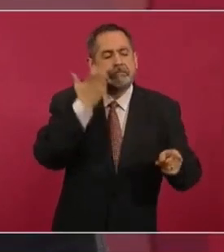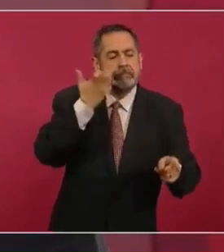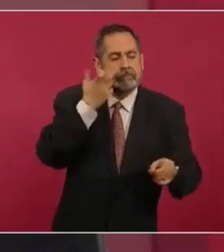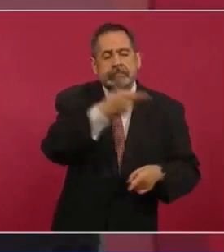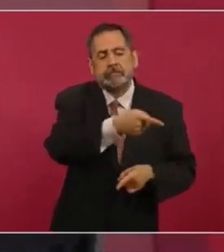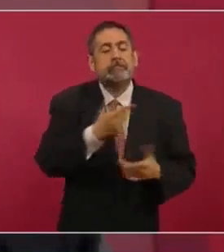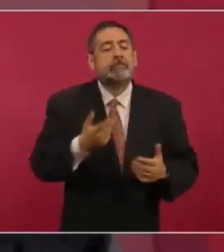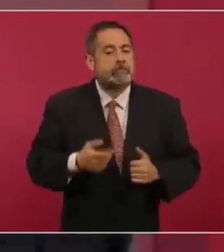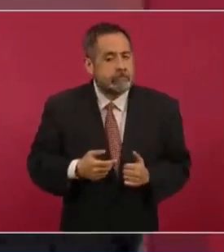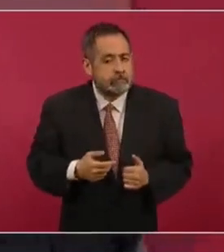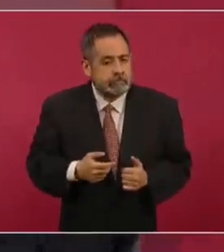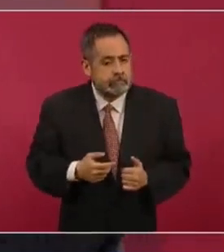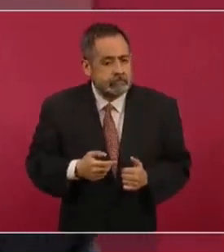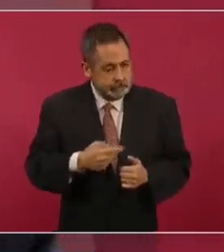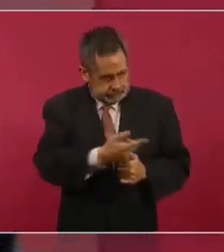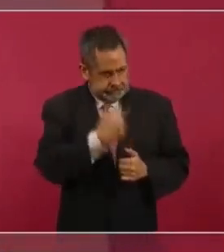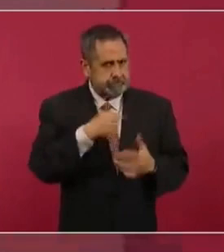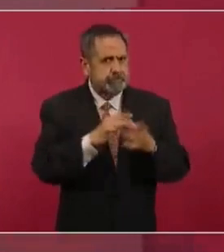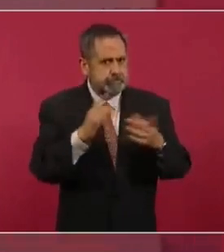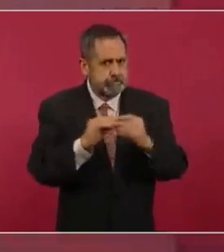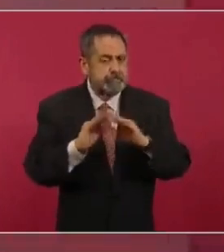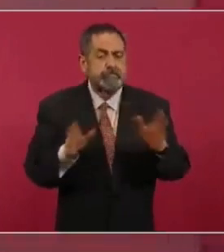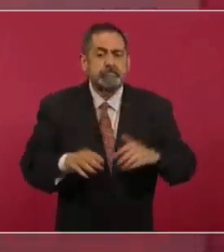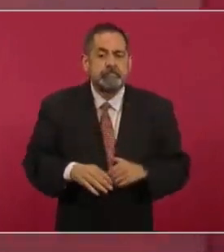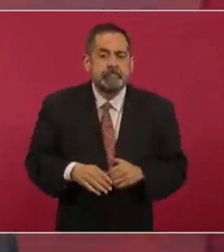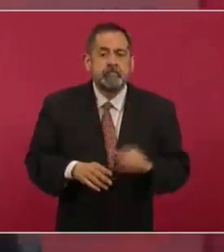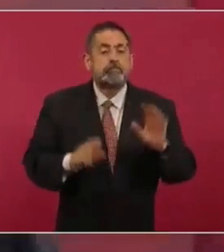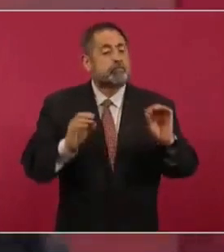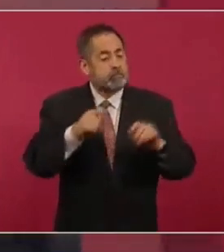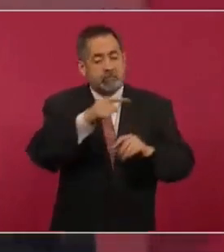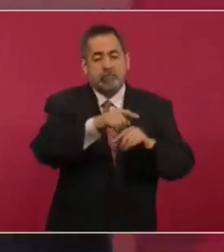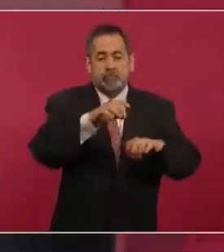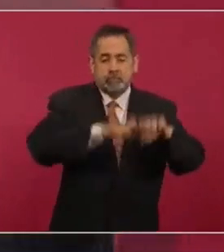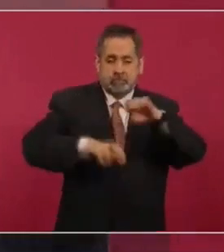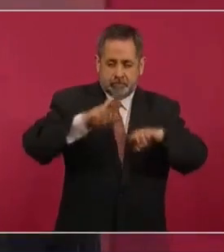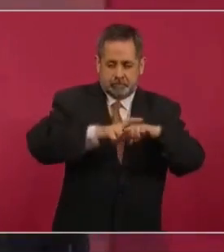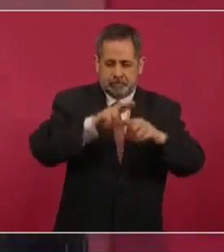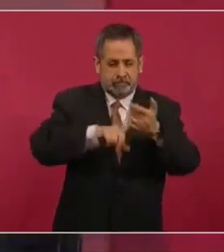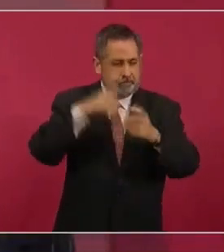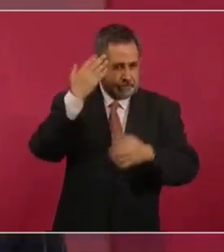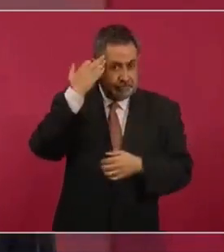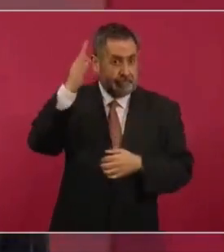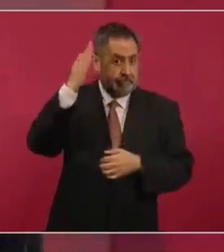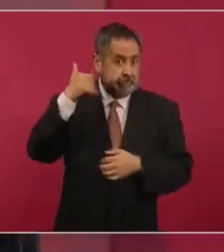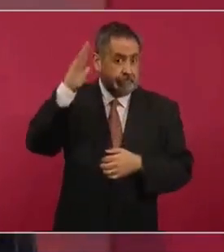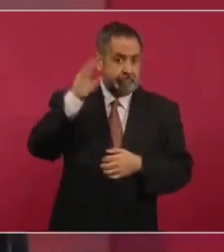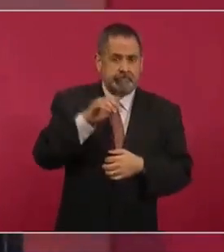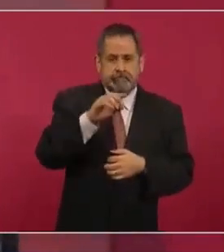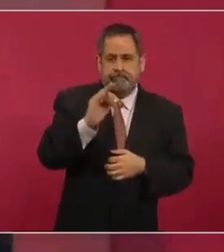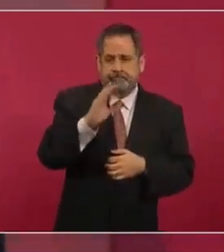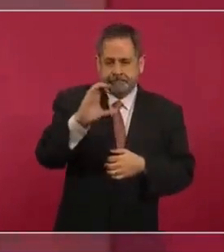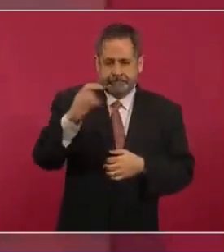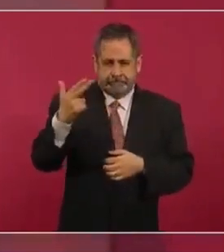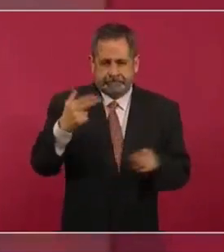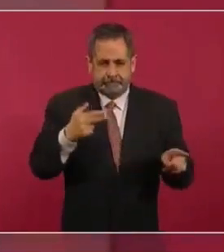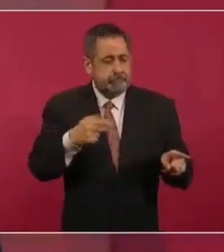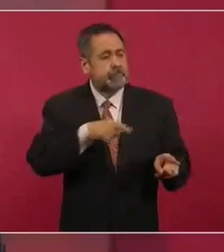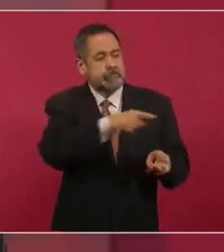¿Y por qué no explica como embajador de Calderón si